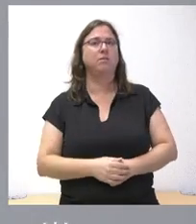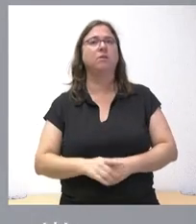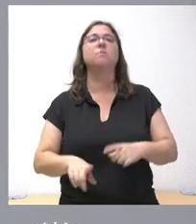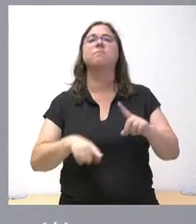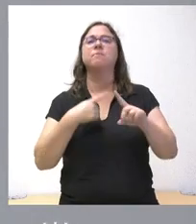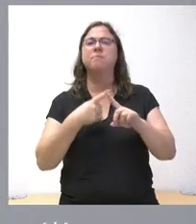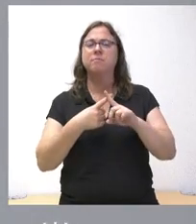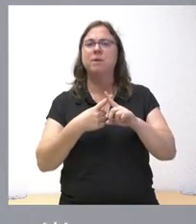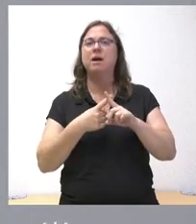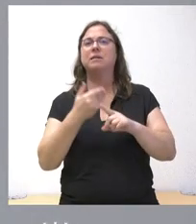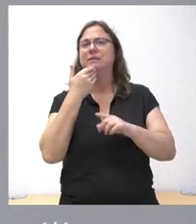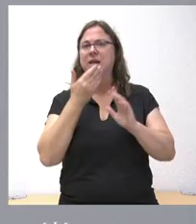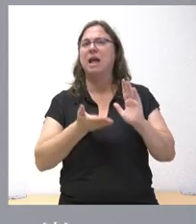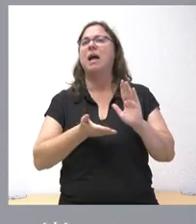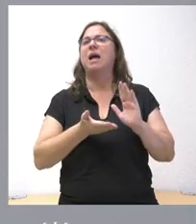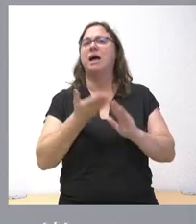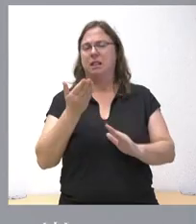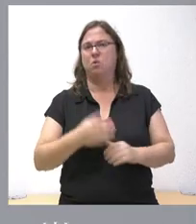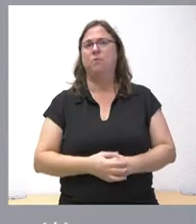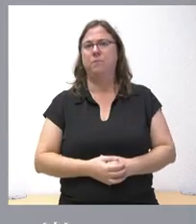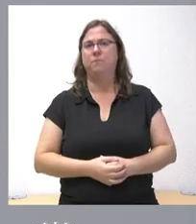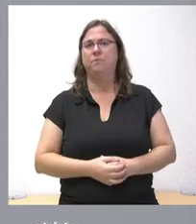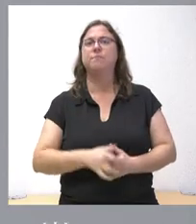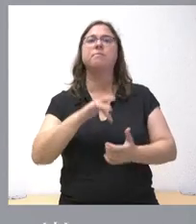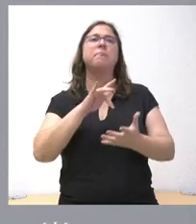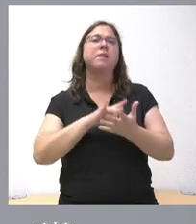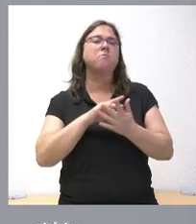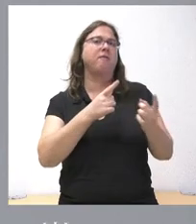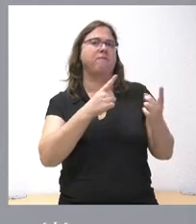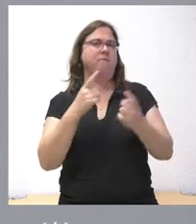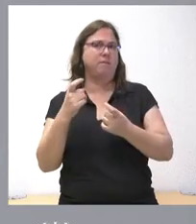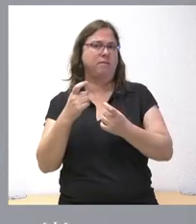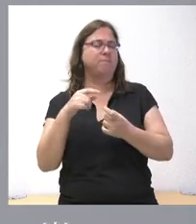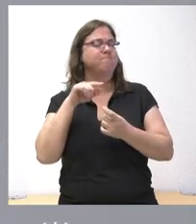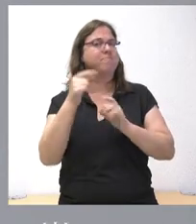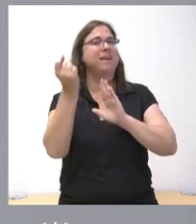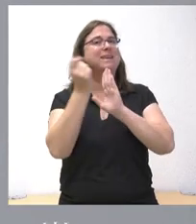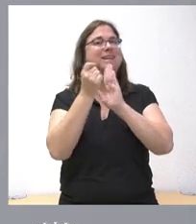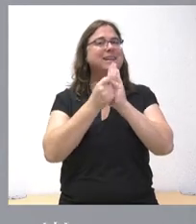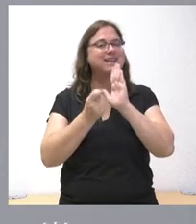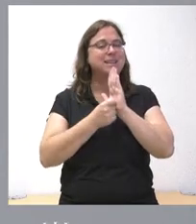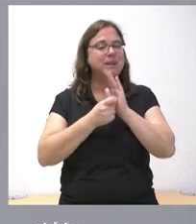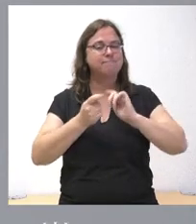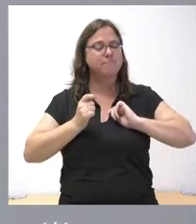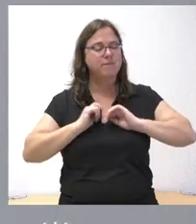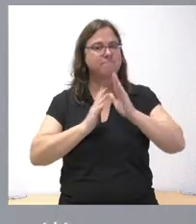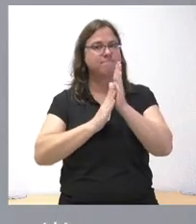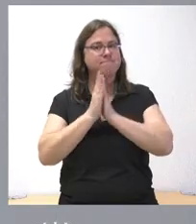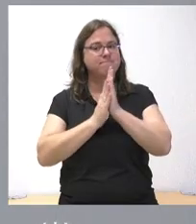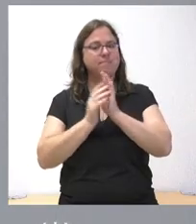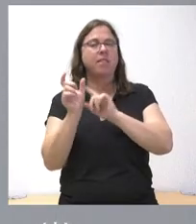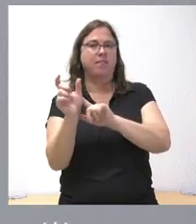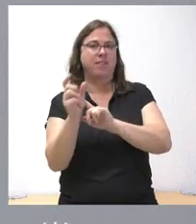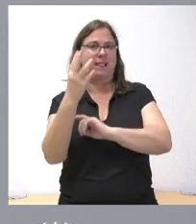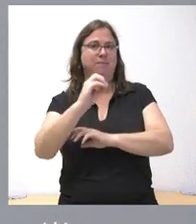todavía alto para esta parte del año que nos falta. Y, por tanto, ese es el criterio que nos ha inspirado a determinar esta cifra. Que